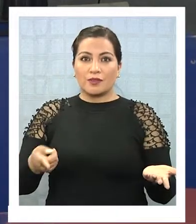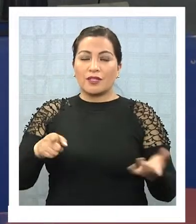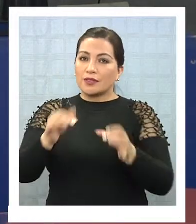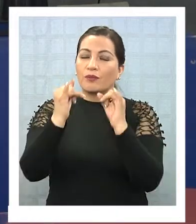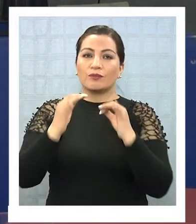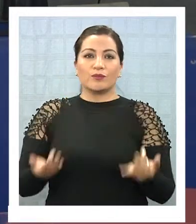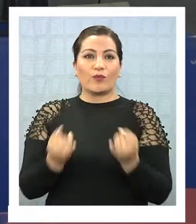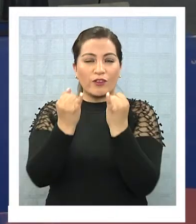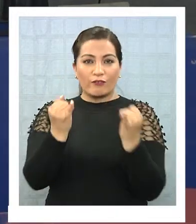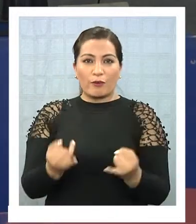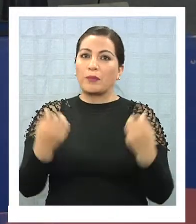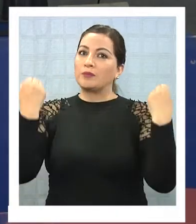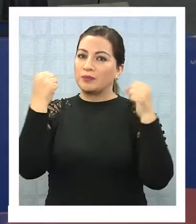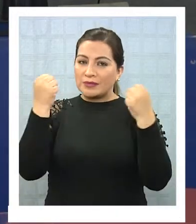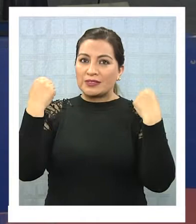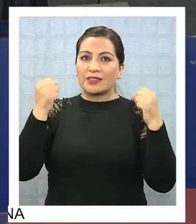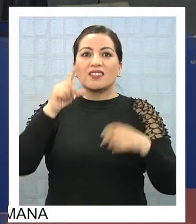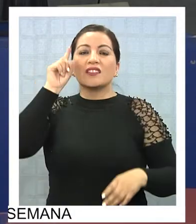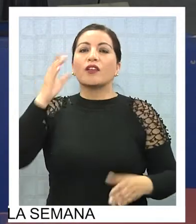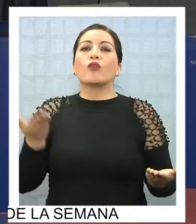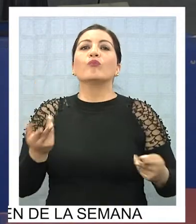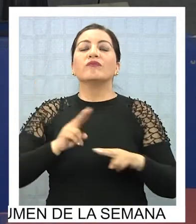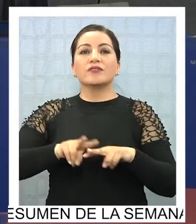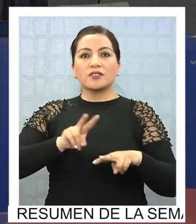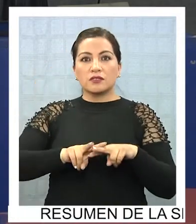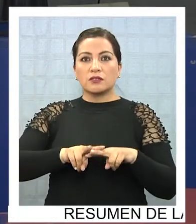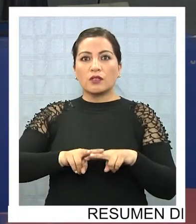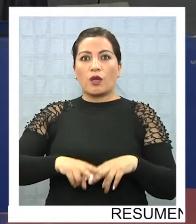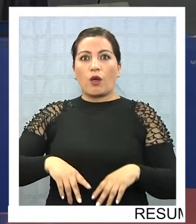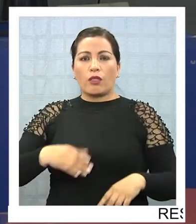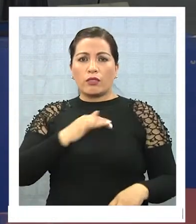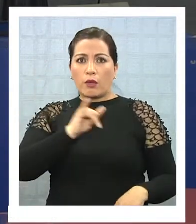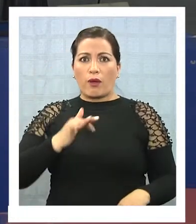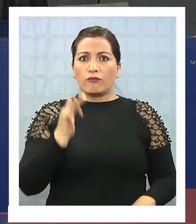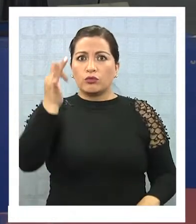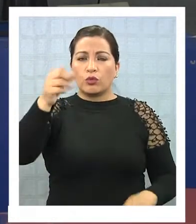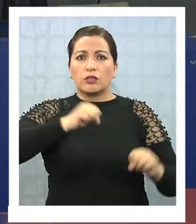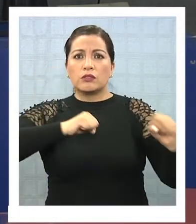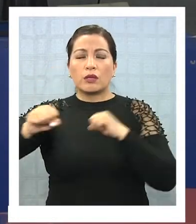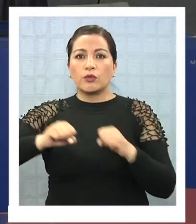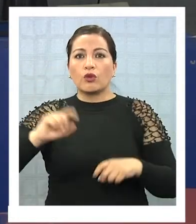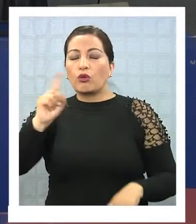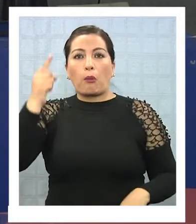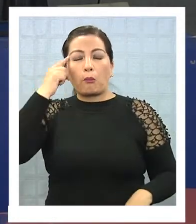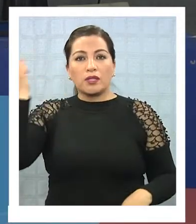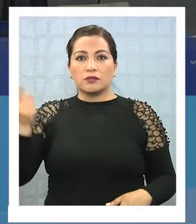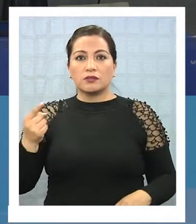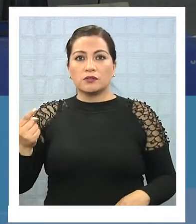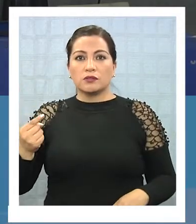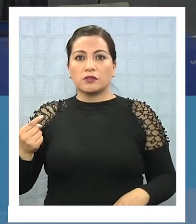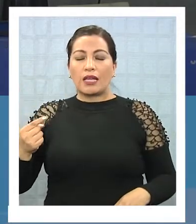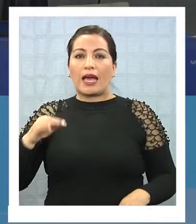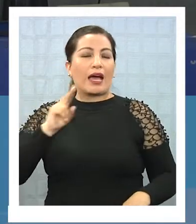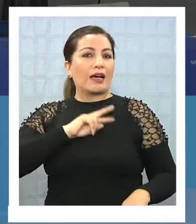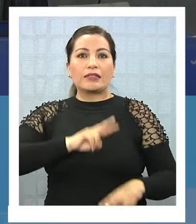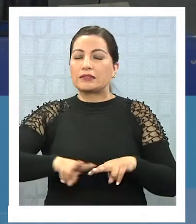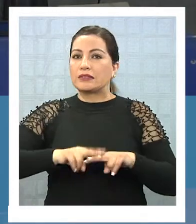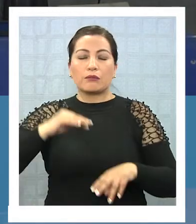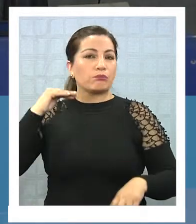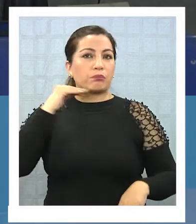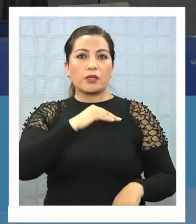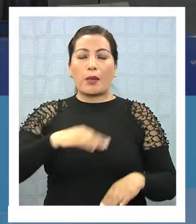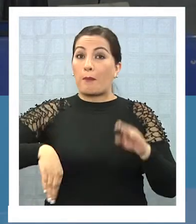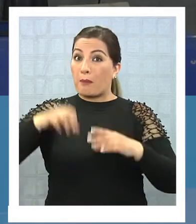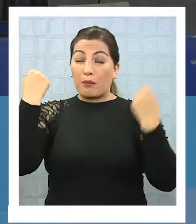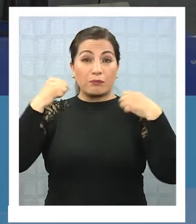practicar y saber qué hacer. Porque cuando viene el terremoto uno no piensa, uno tiene que actuar casi mecánicamente. Y mientras más